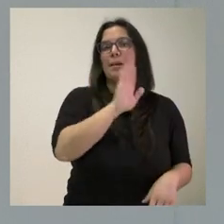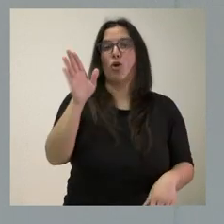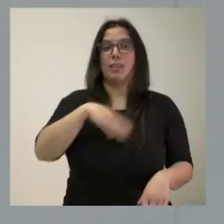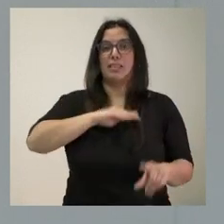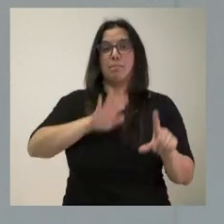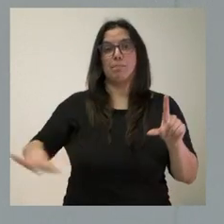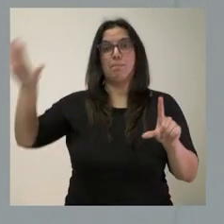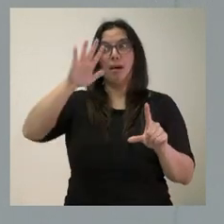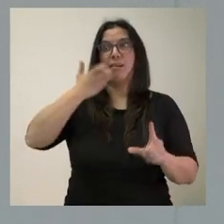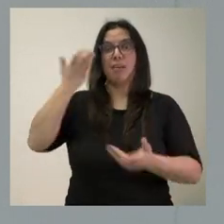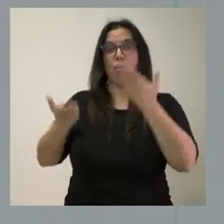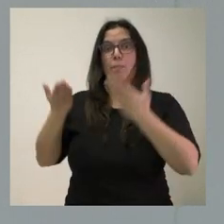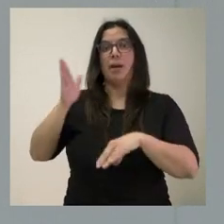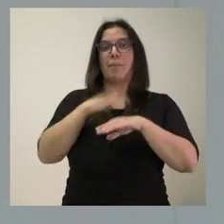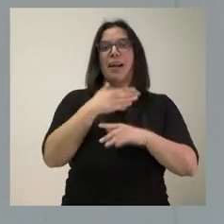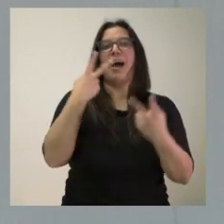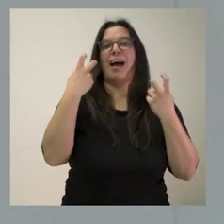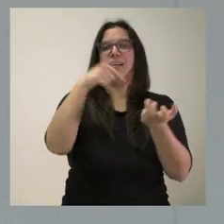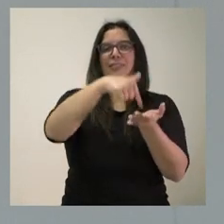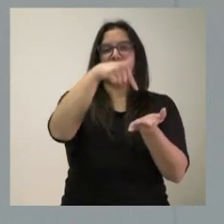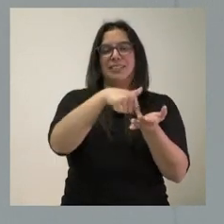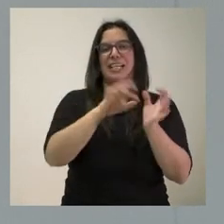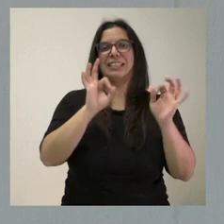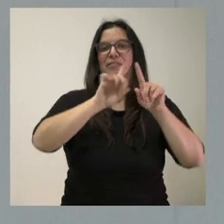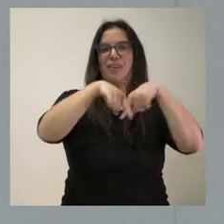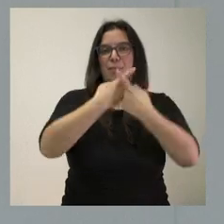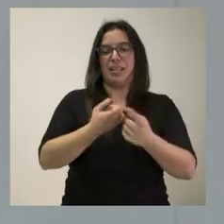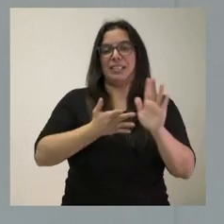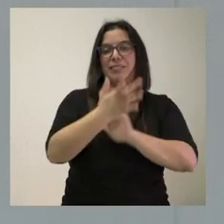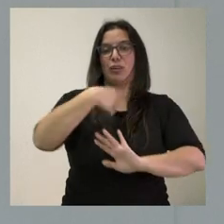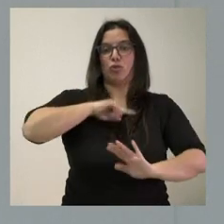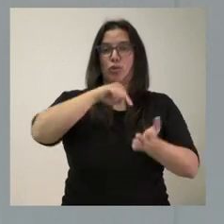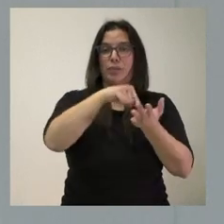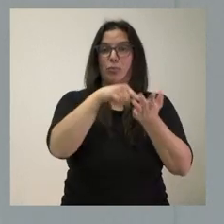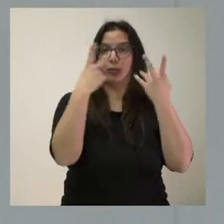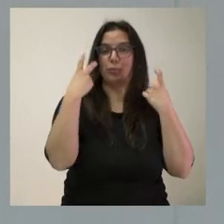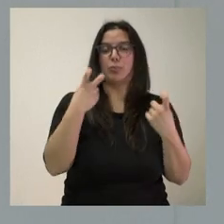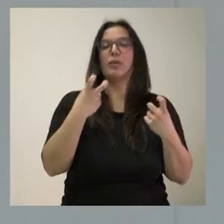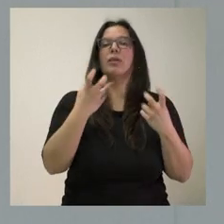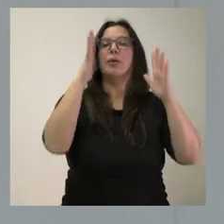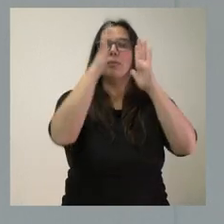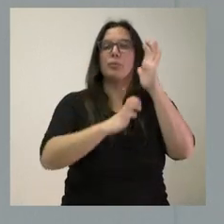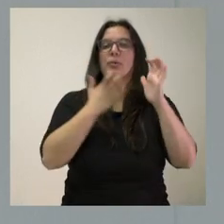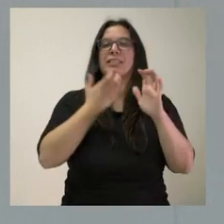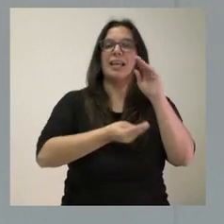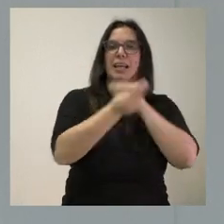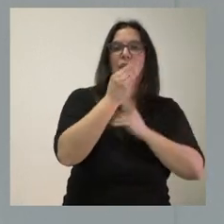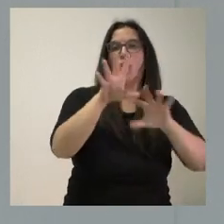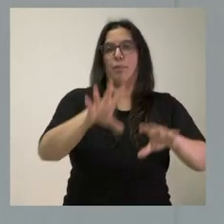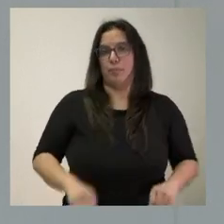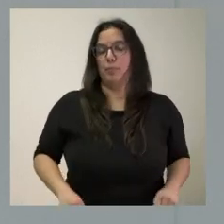en el tratamiento fiscal a las familias. Tenemos tratamiento fiscal a las familias por nacimiento de hijos o adopción,